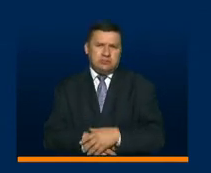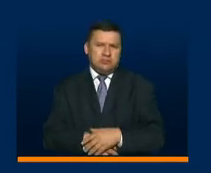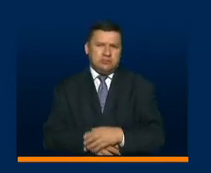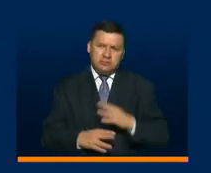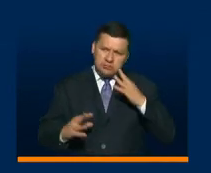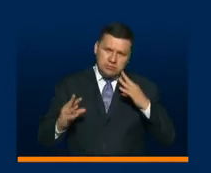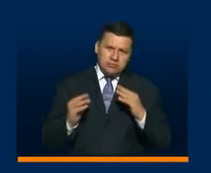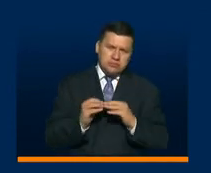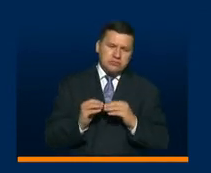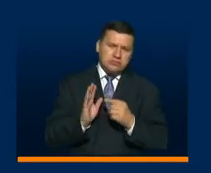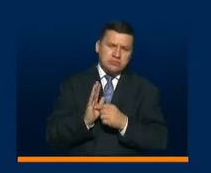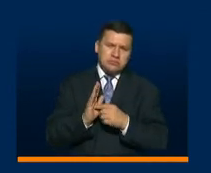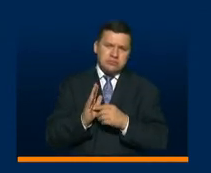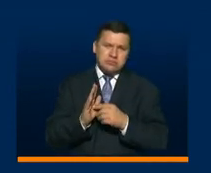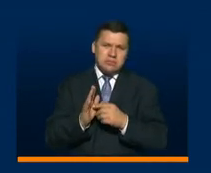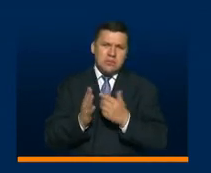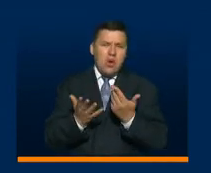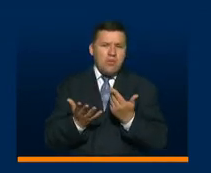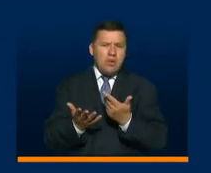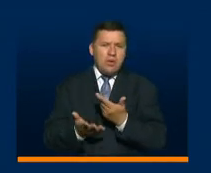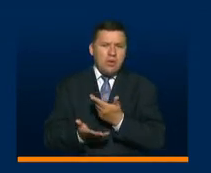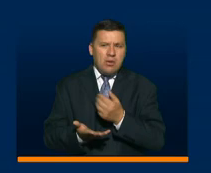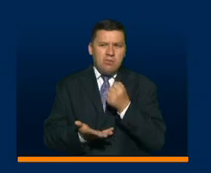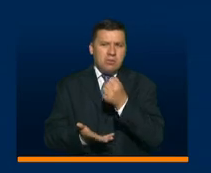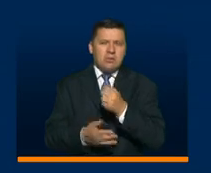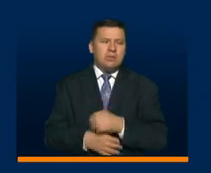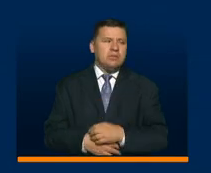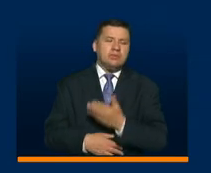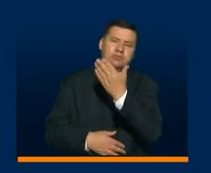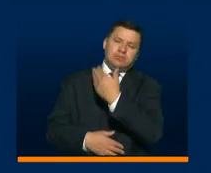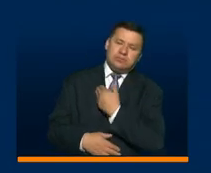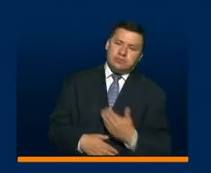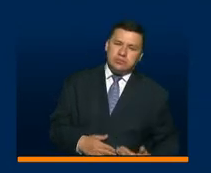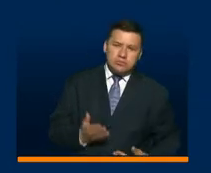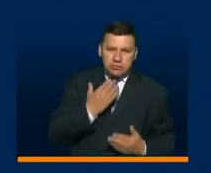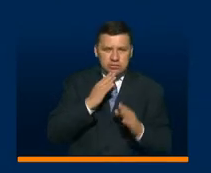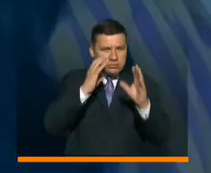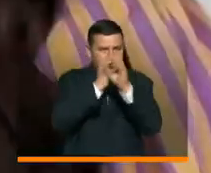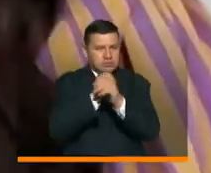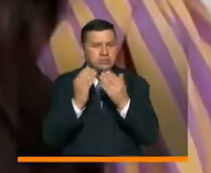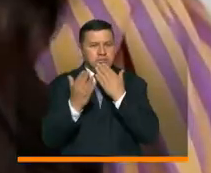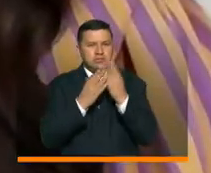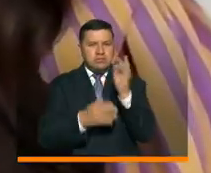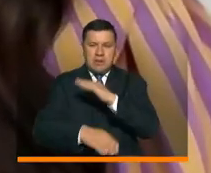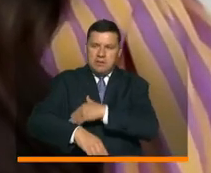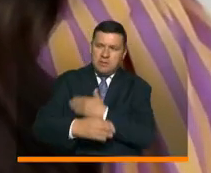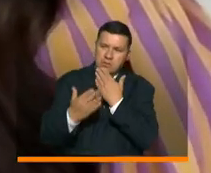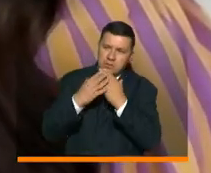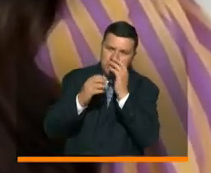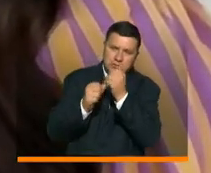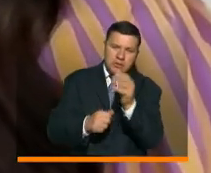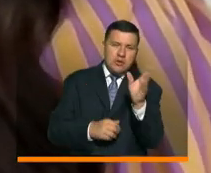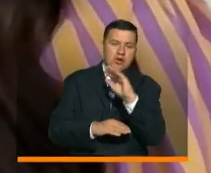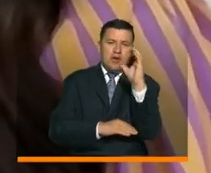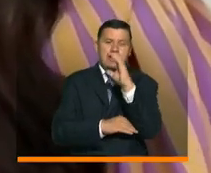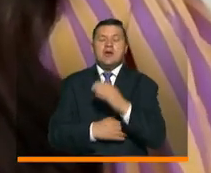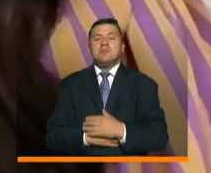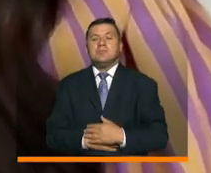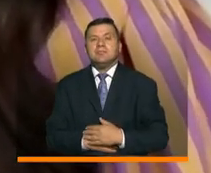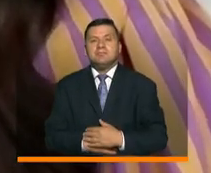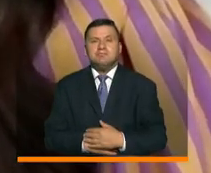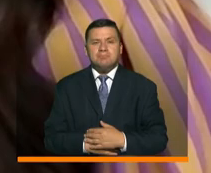articulación en materia de recursos. Bueno, señor presidente, buenas noches. Buenas noches, ministra. Bueno, todos los colombianos.